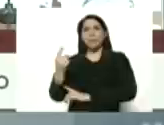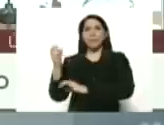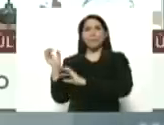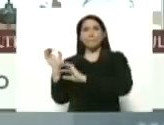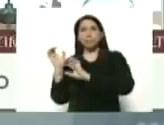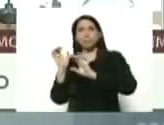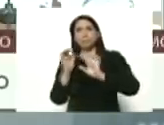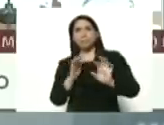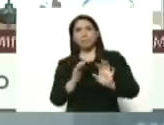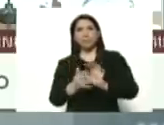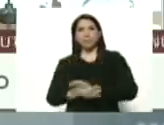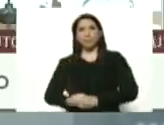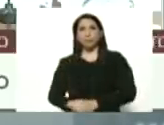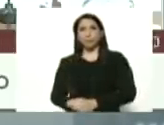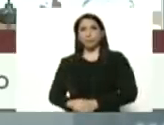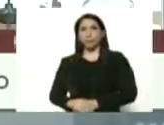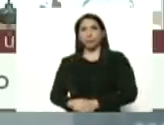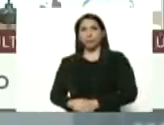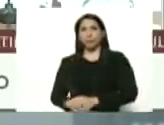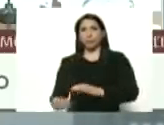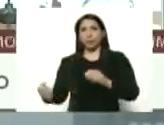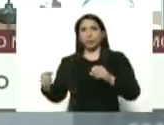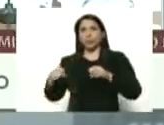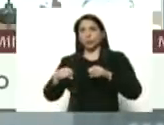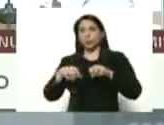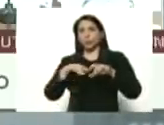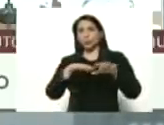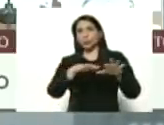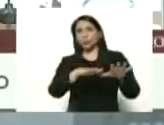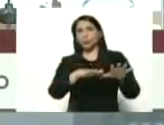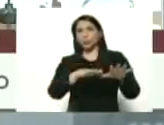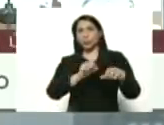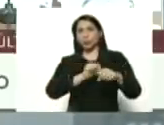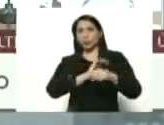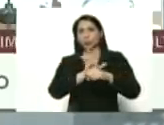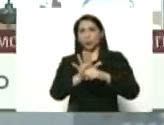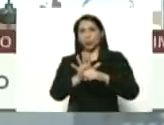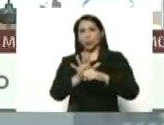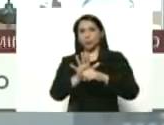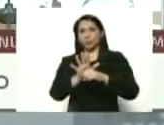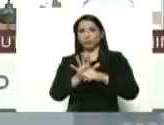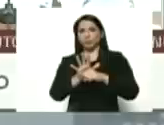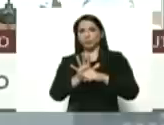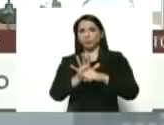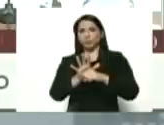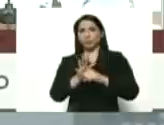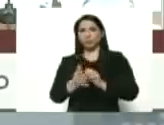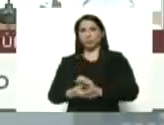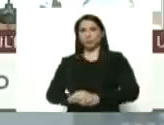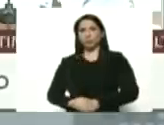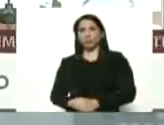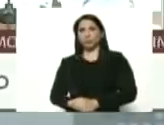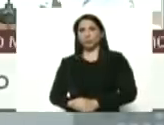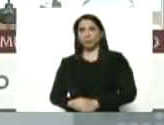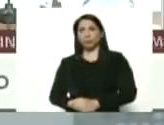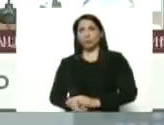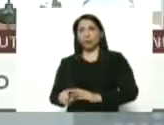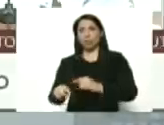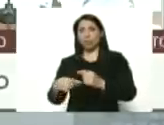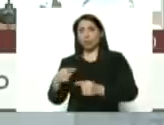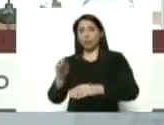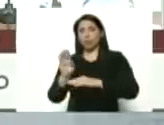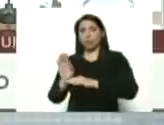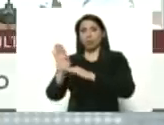de contagios del COVID-19, luego proteger la